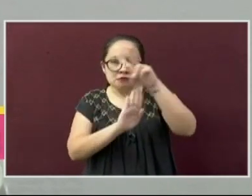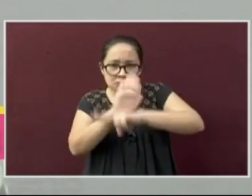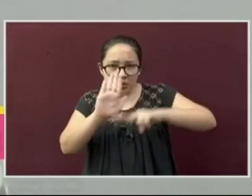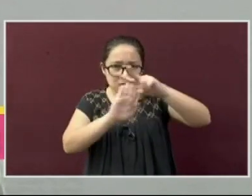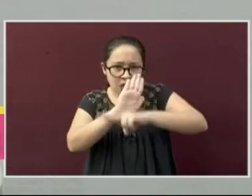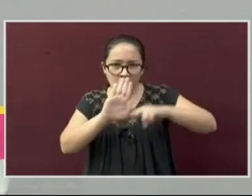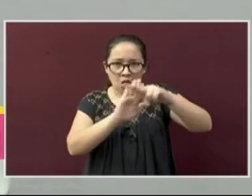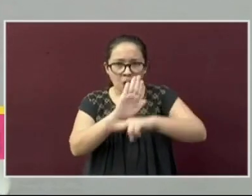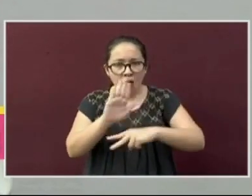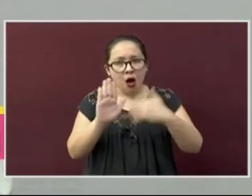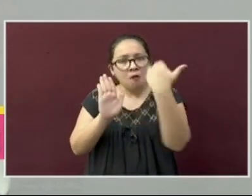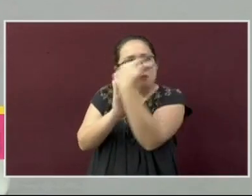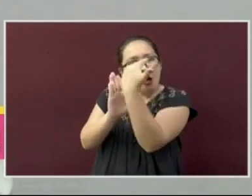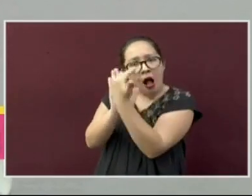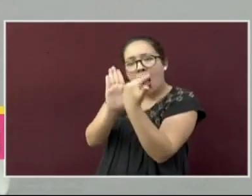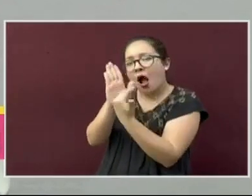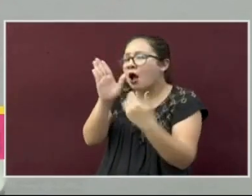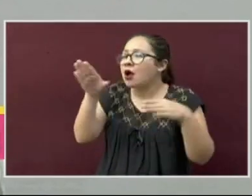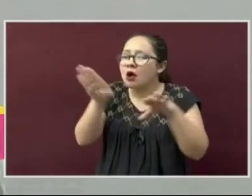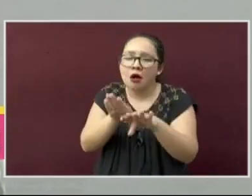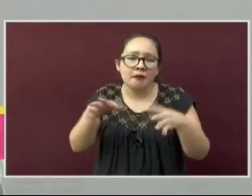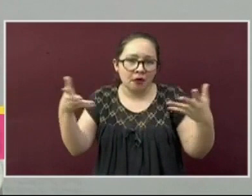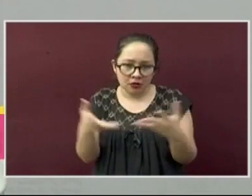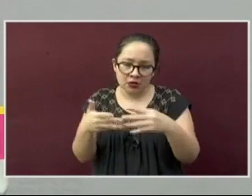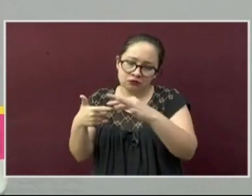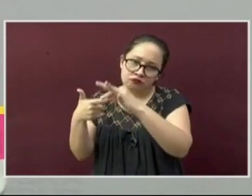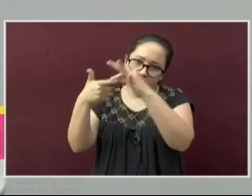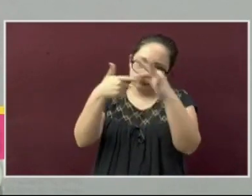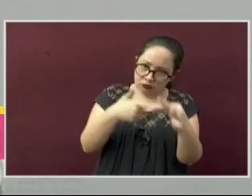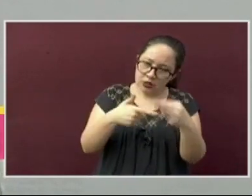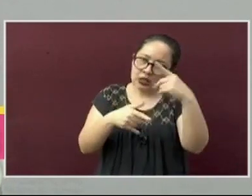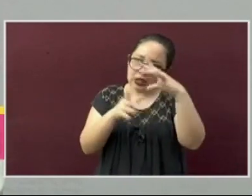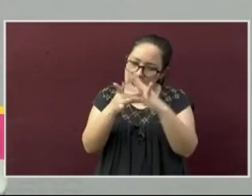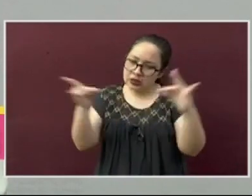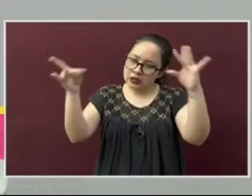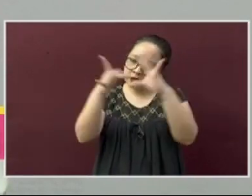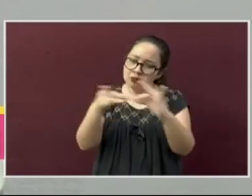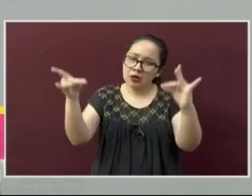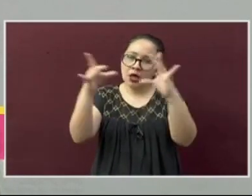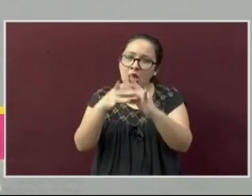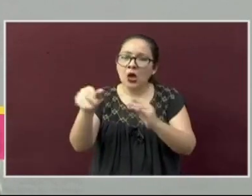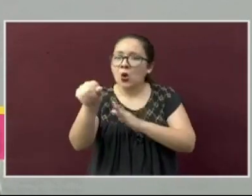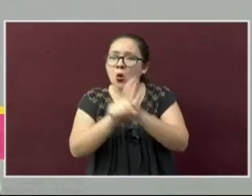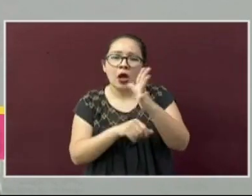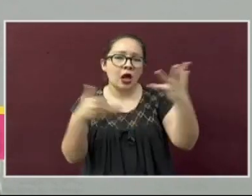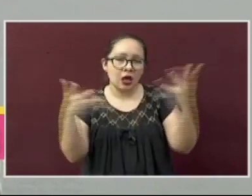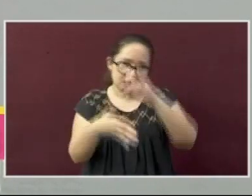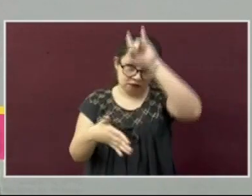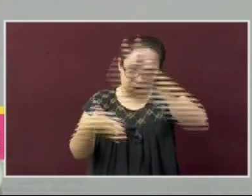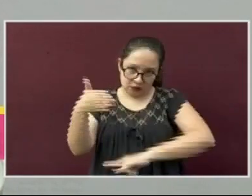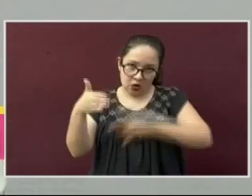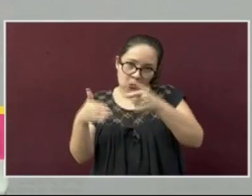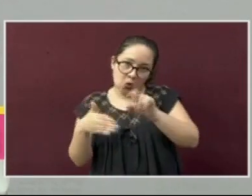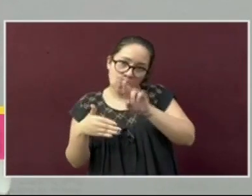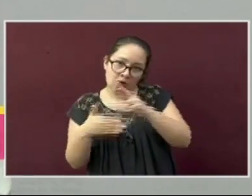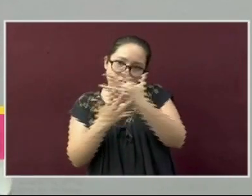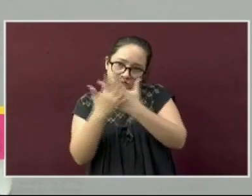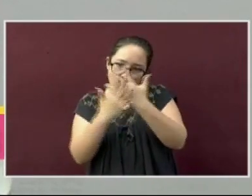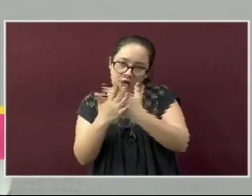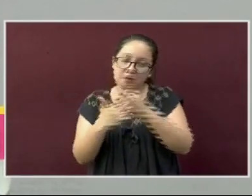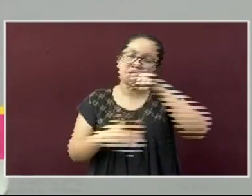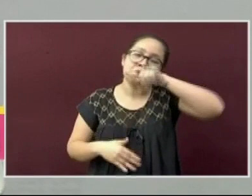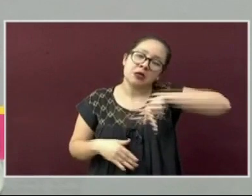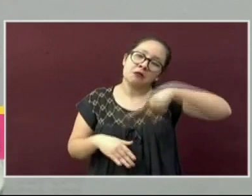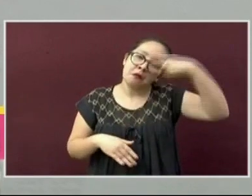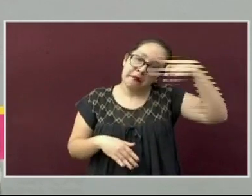que los llevará paso a paso en la gestión de su código QR. Así como